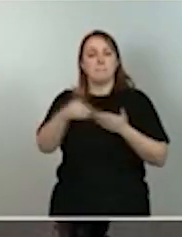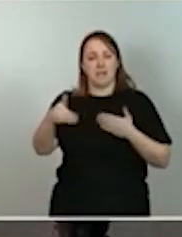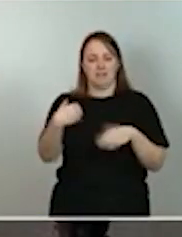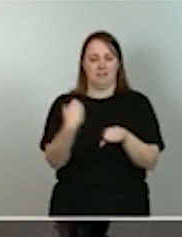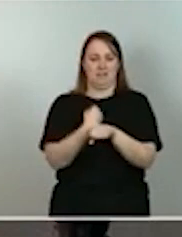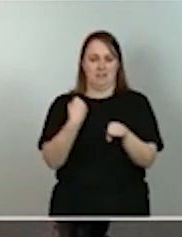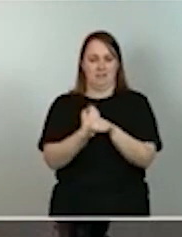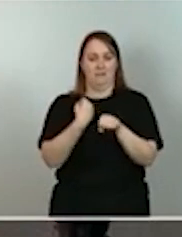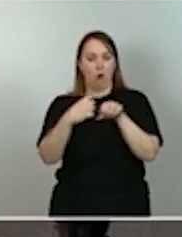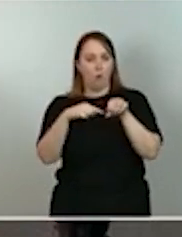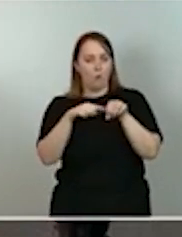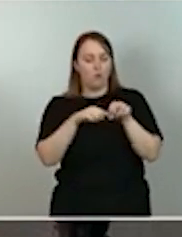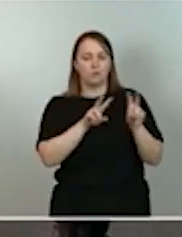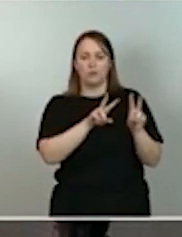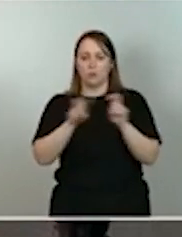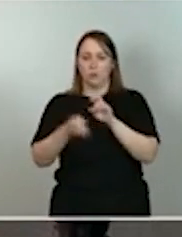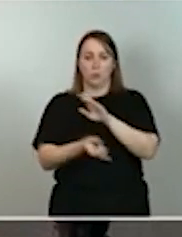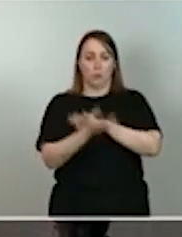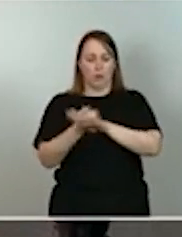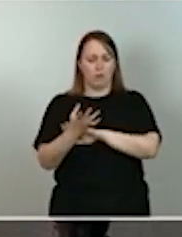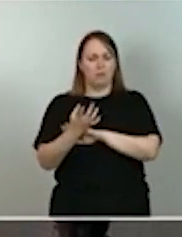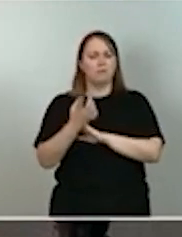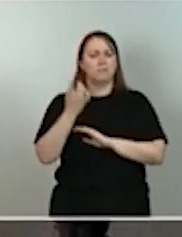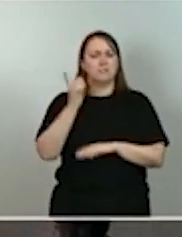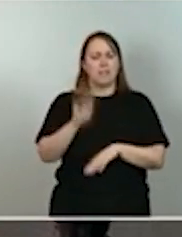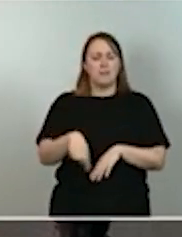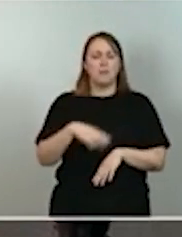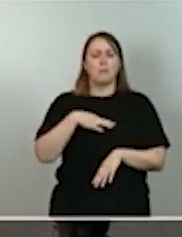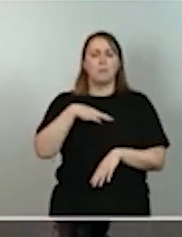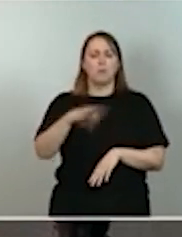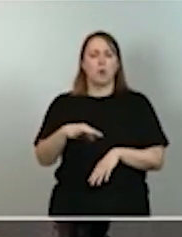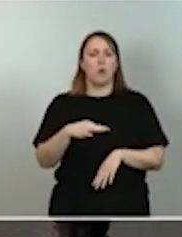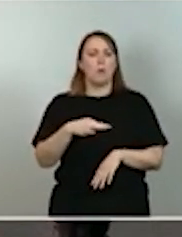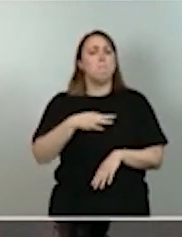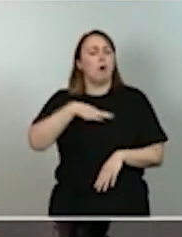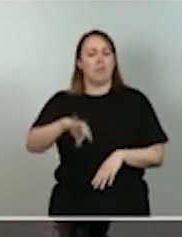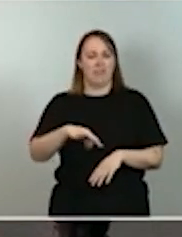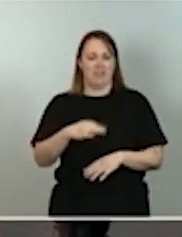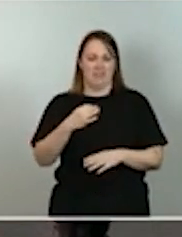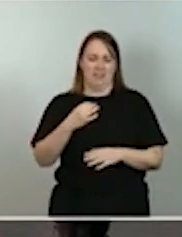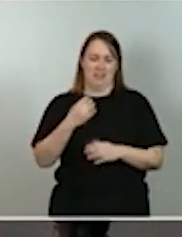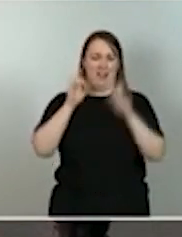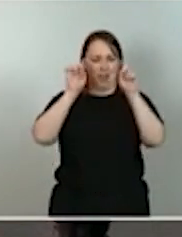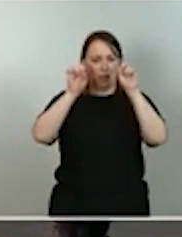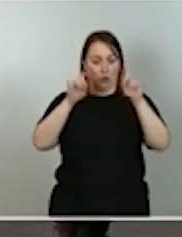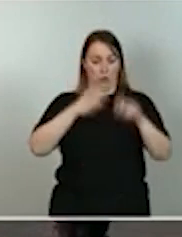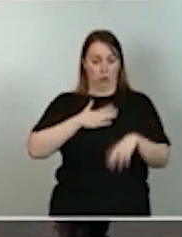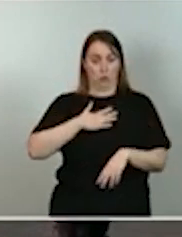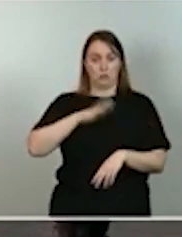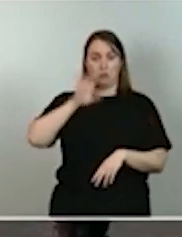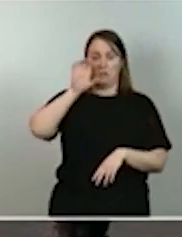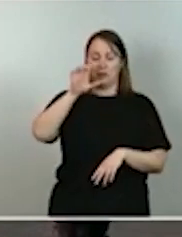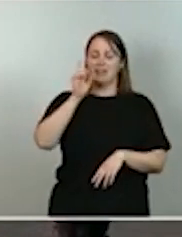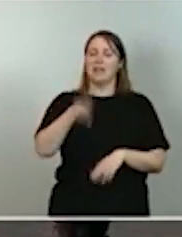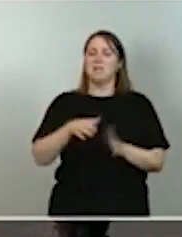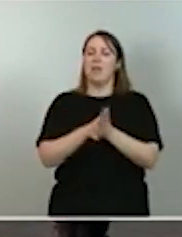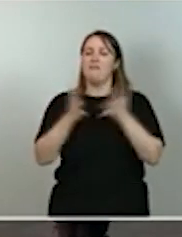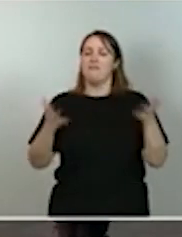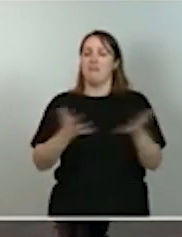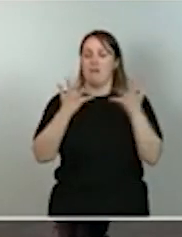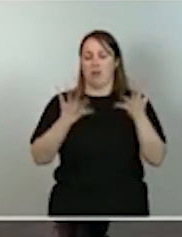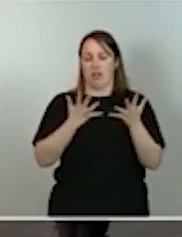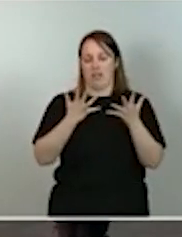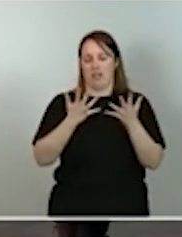conciliación, aumentando el potencial educativo de nuestro país y también favoreciendo la sanidad, la natalidad.